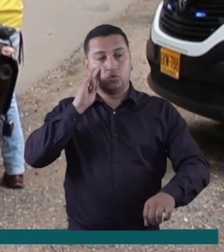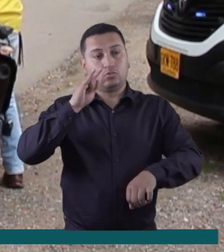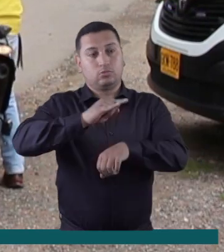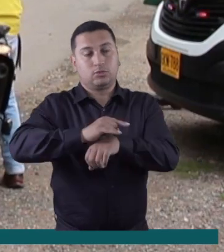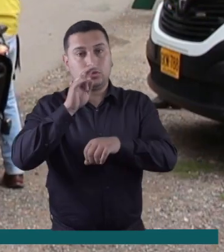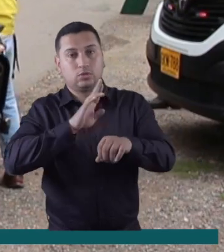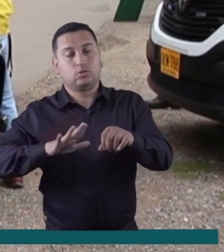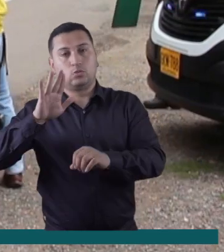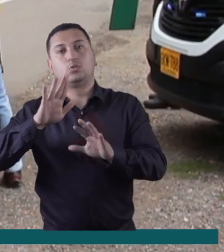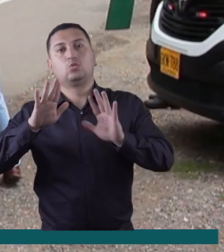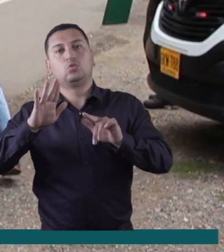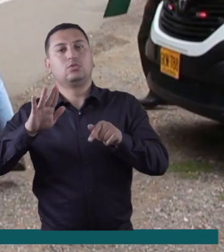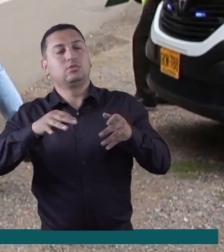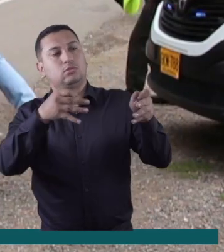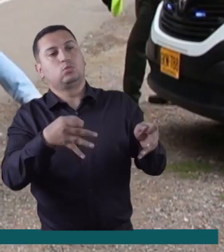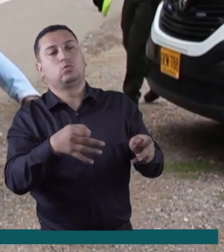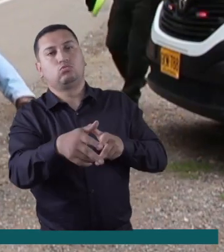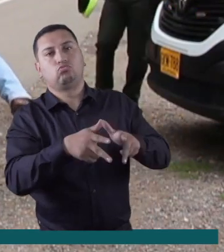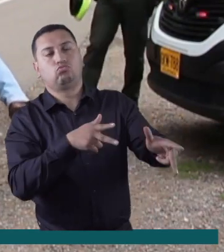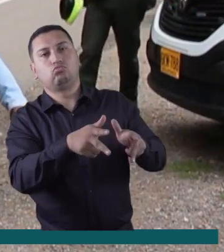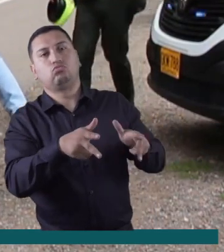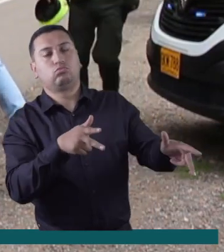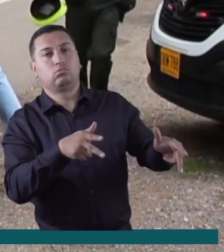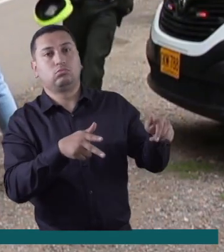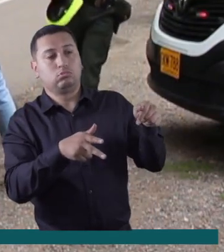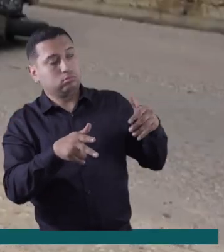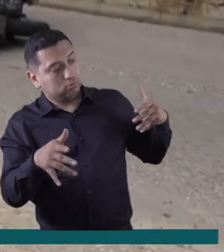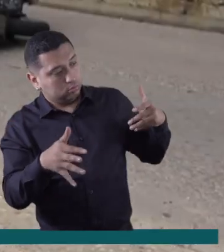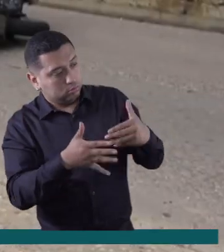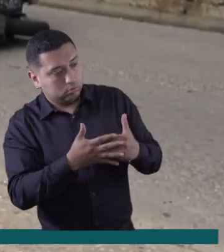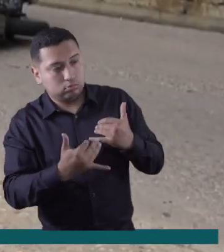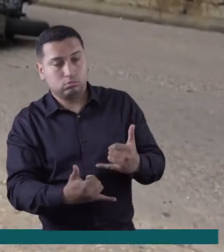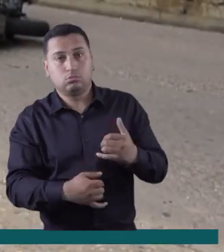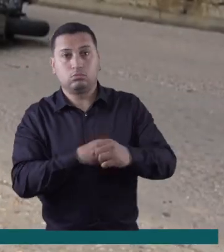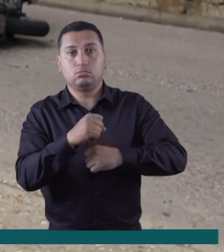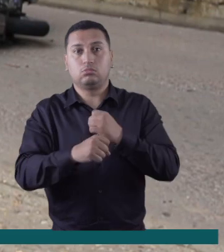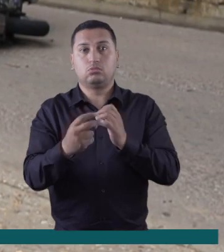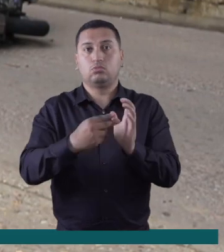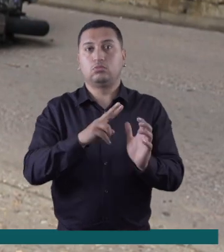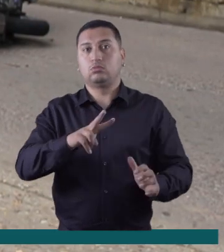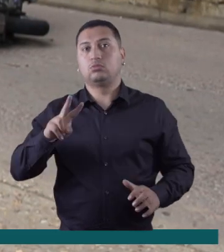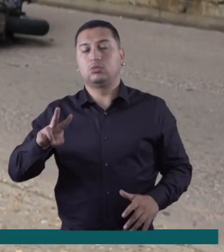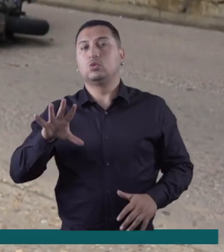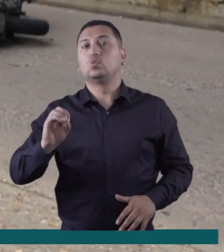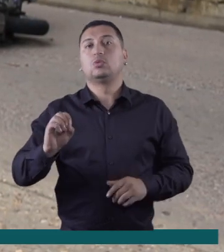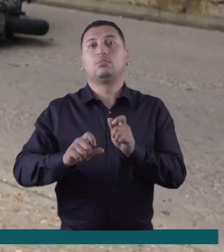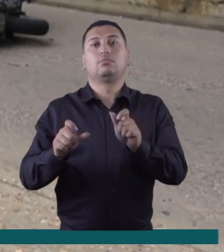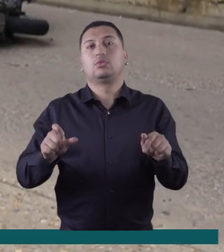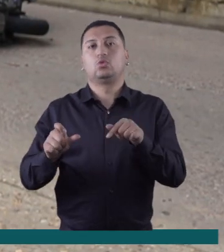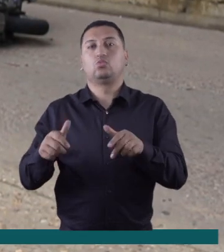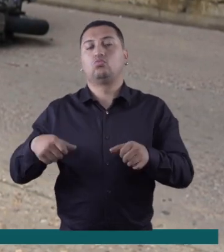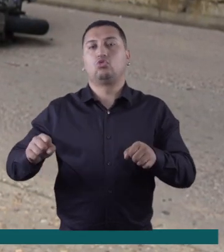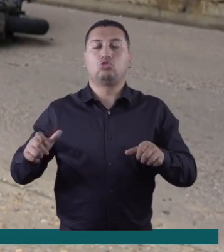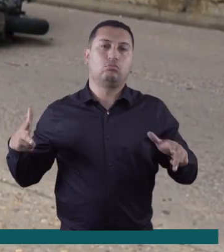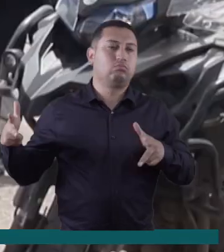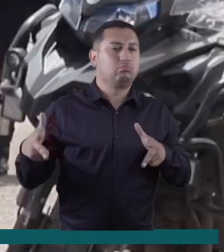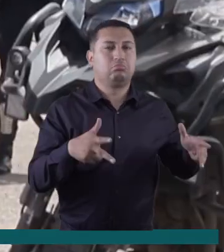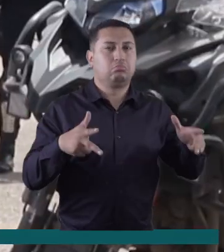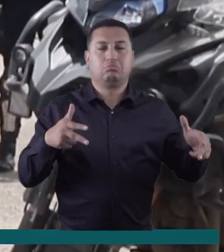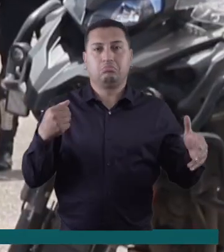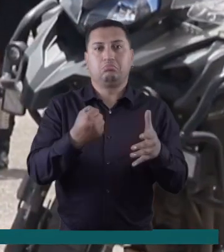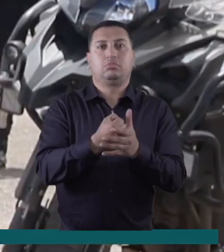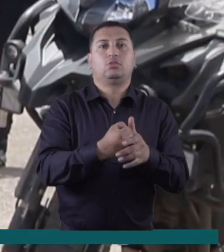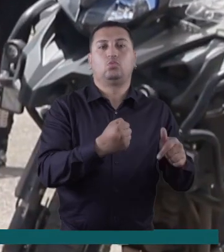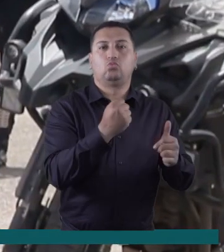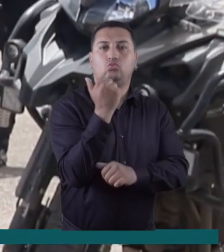acuerdo con datos del Observatorio Nacional de Seguridad Vial, a la fecha, más de 50 motociclistas han perdido la vida por siniestros viales en